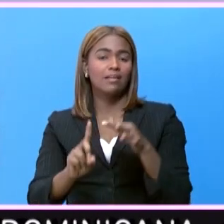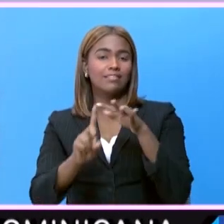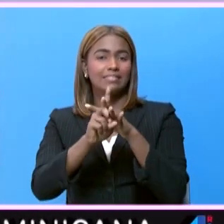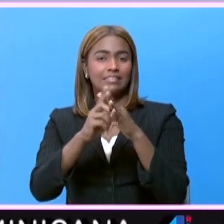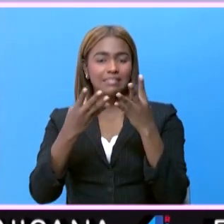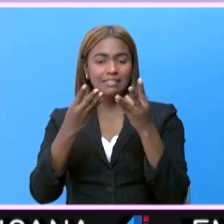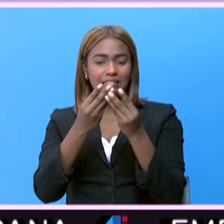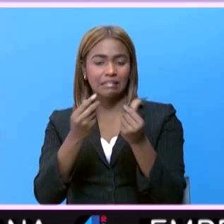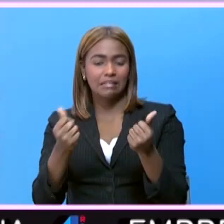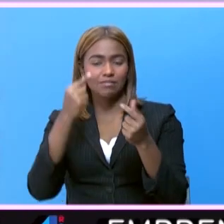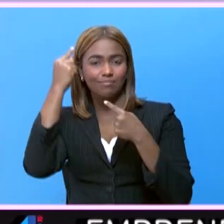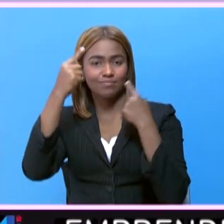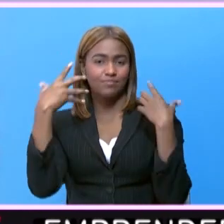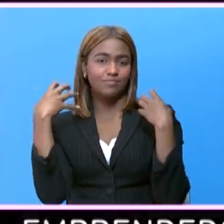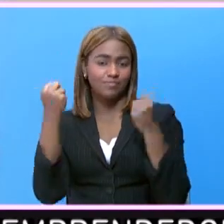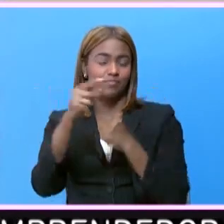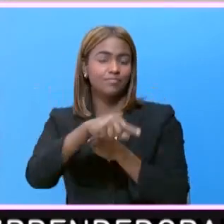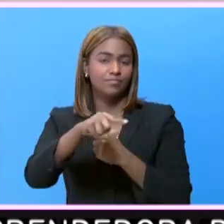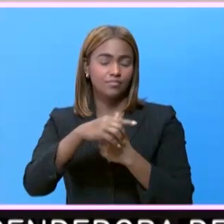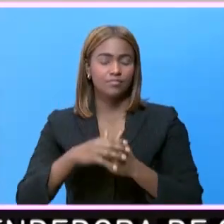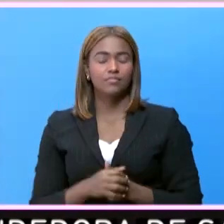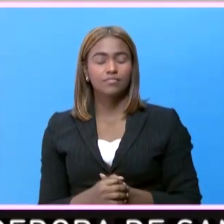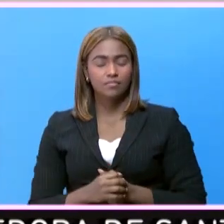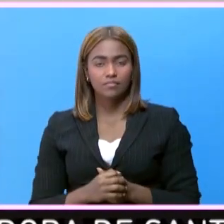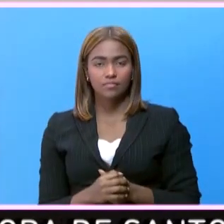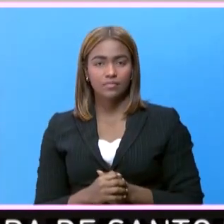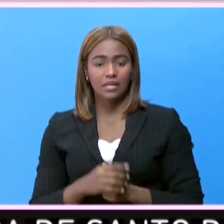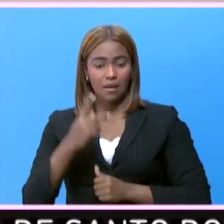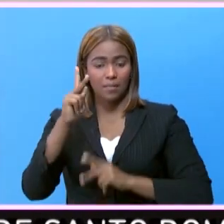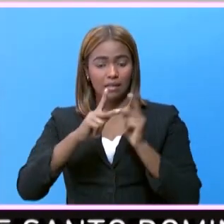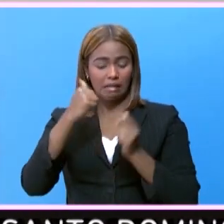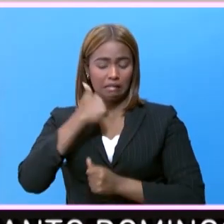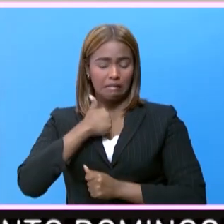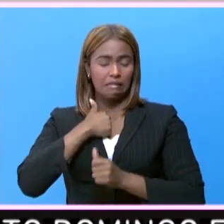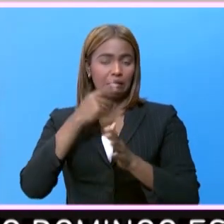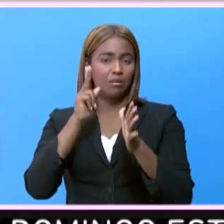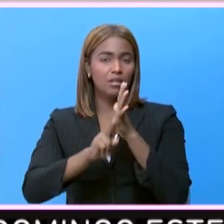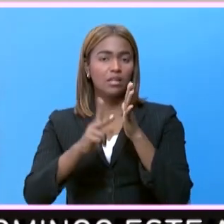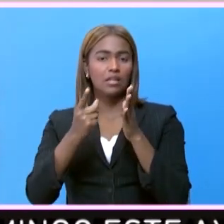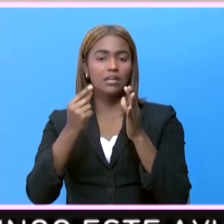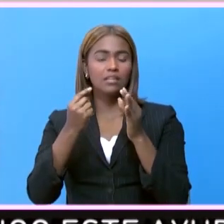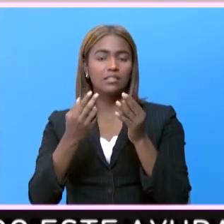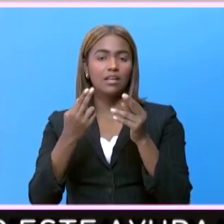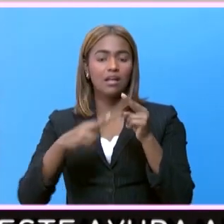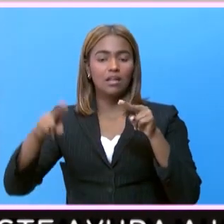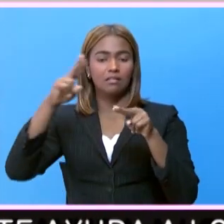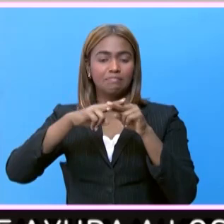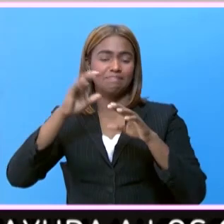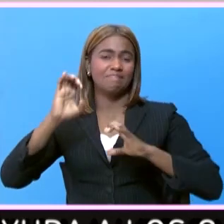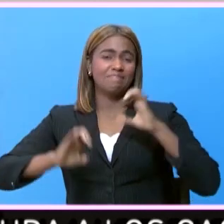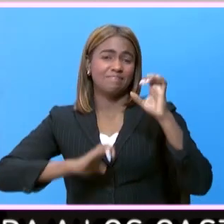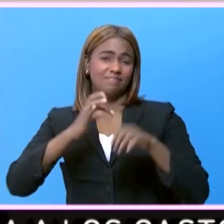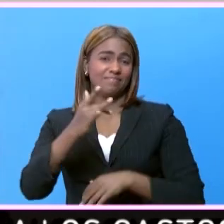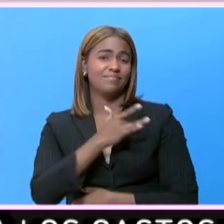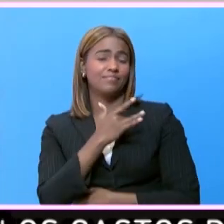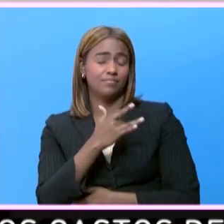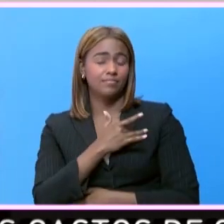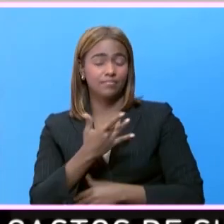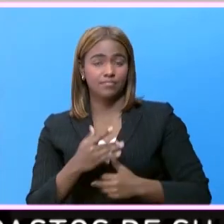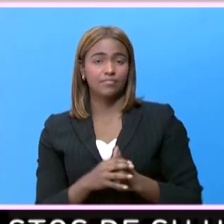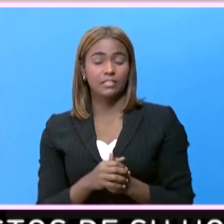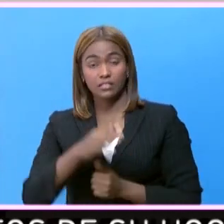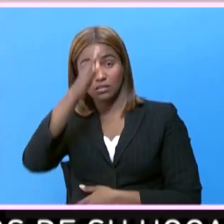deterioro de la salud mental de estos. El suicidio está muy relacionado con la alteración de los estados de ánimo. El